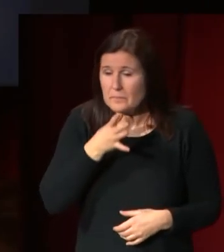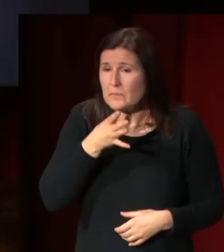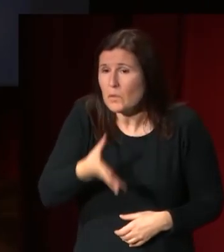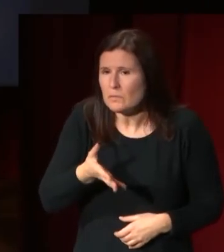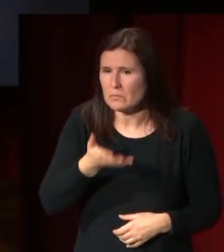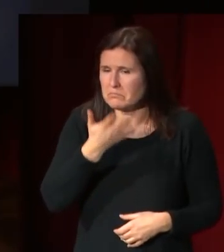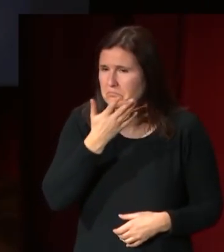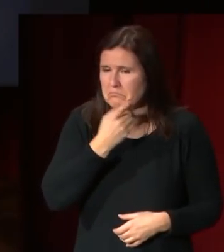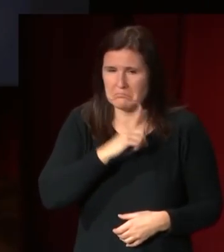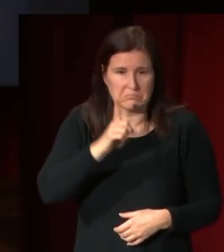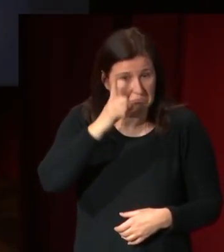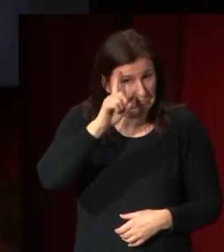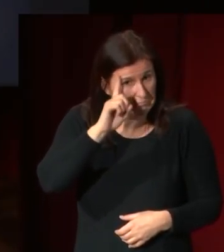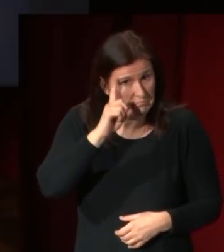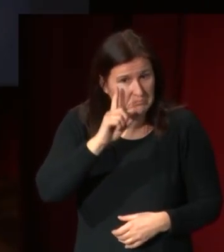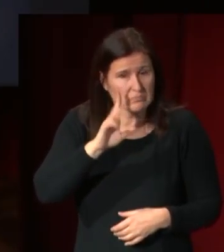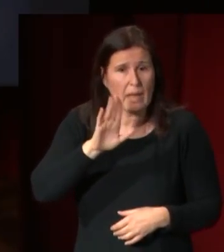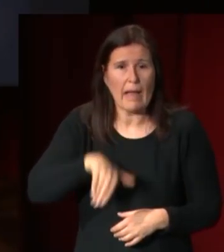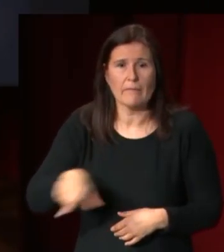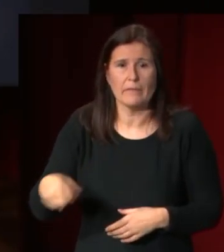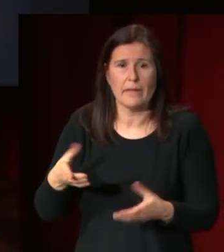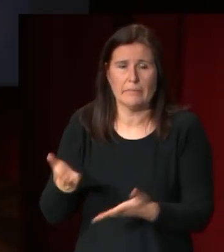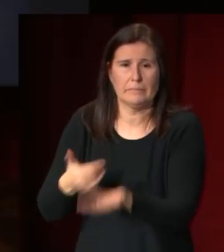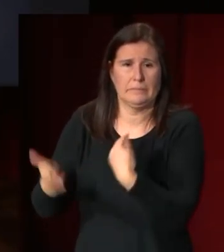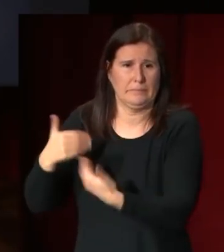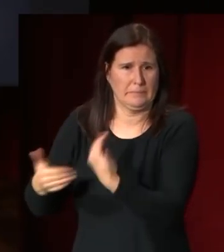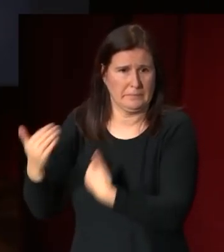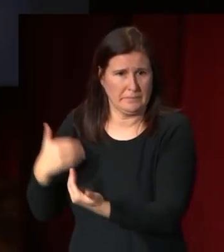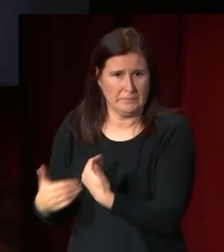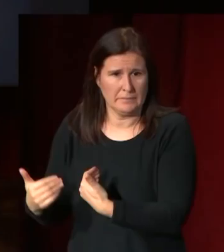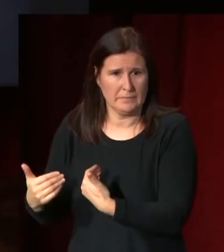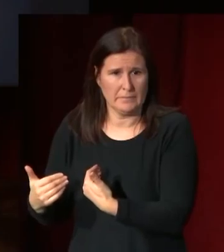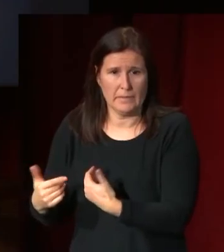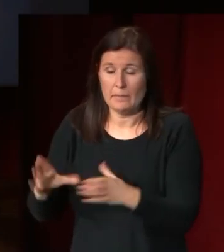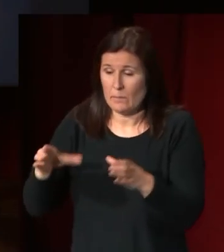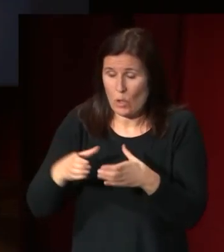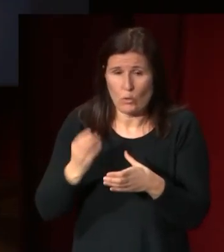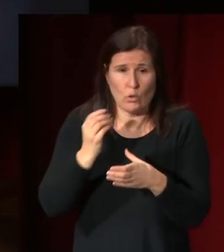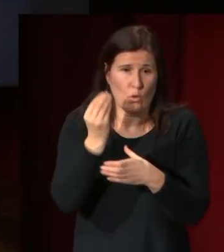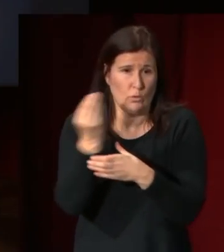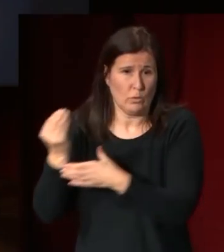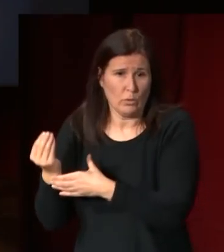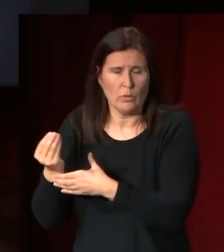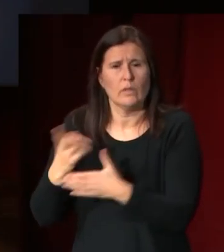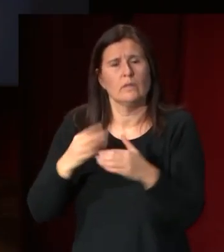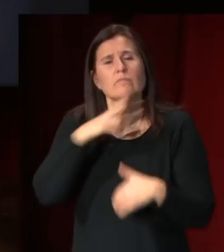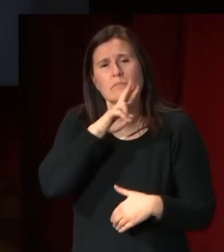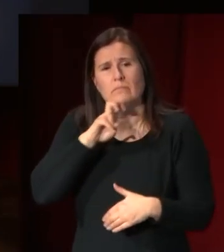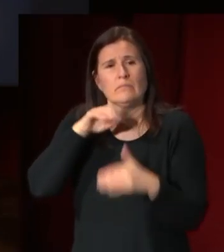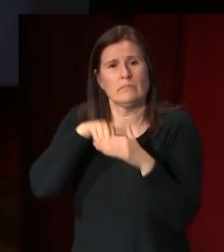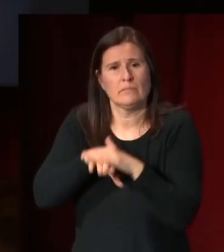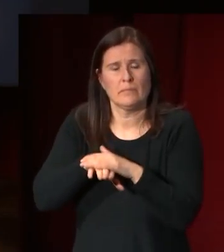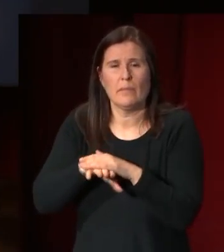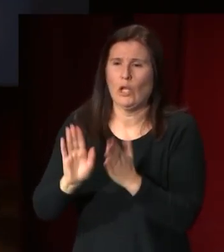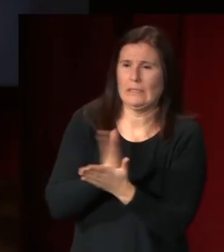desconocemos se decide desmontar y los el conjunto de los relieves se conservan pero se conservan desmontados